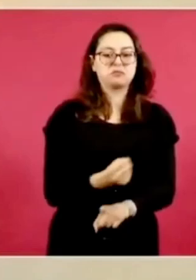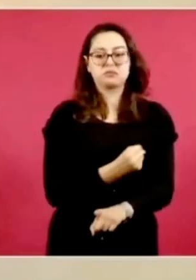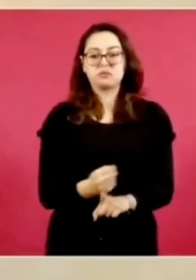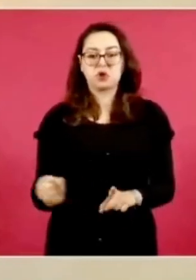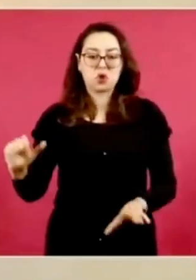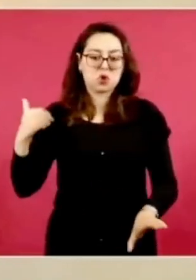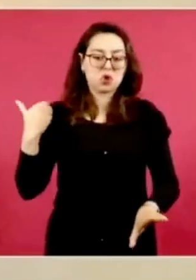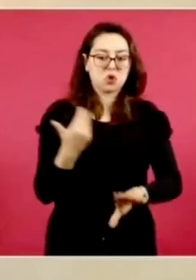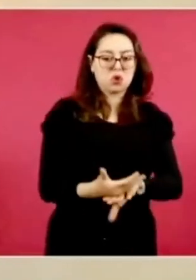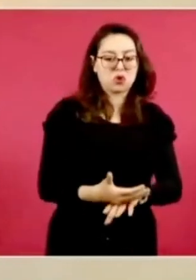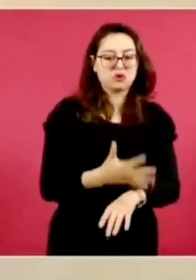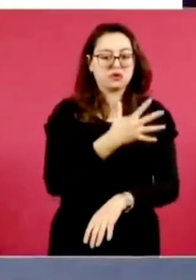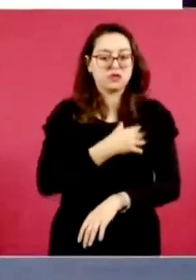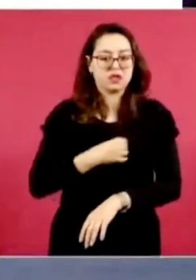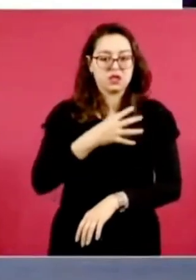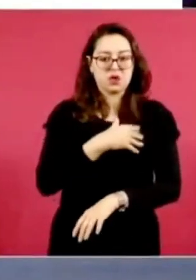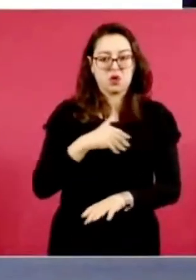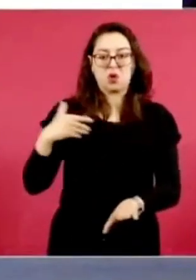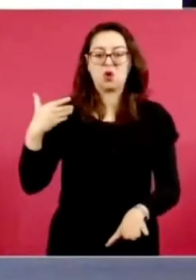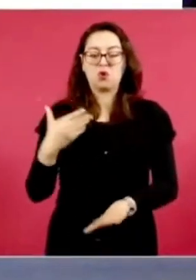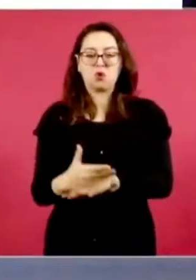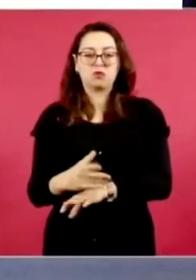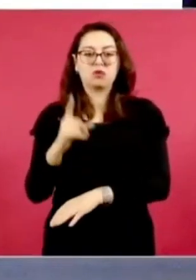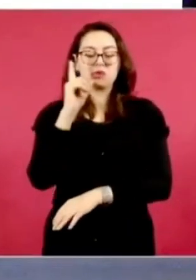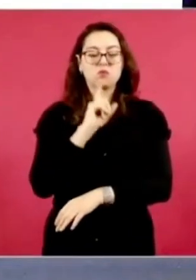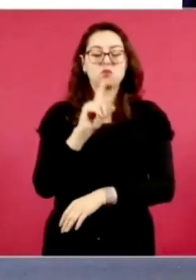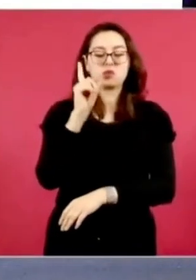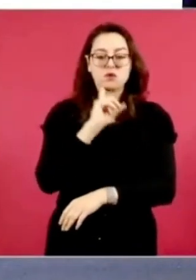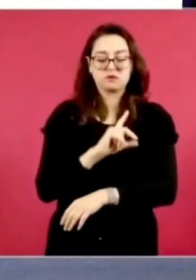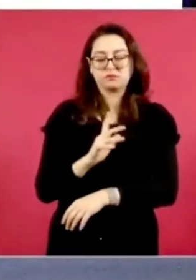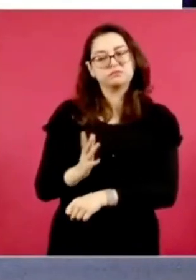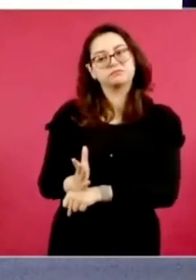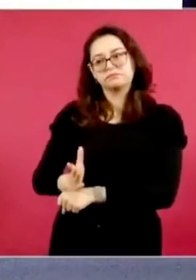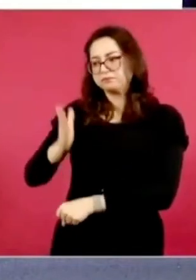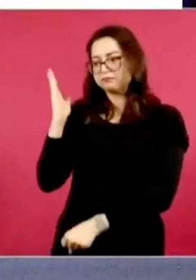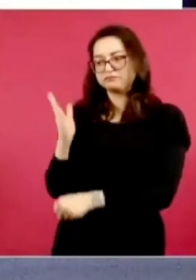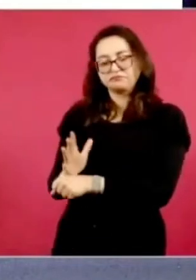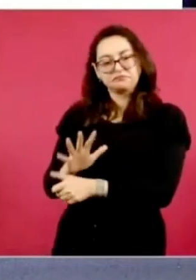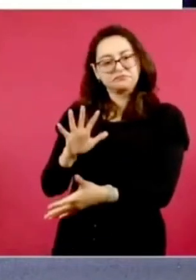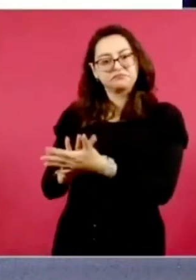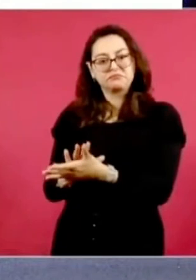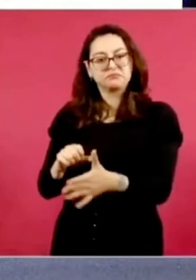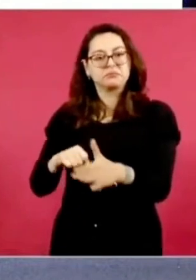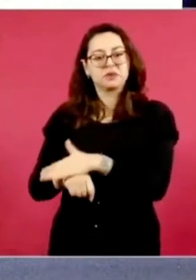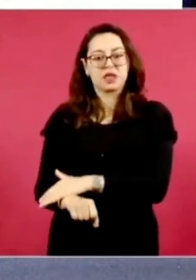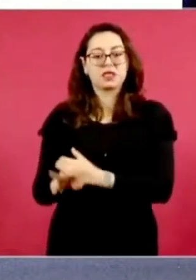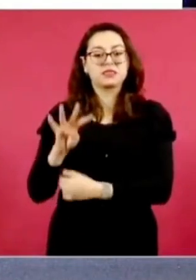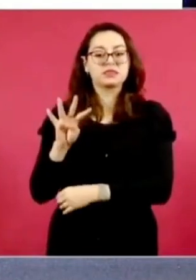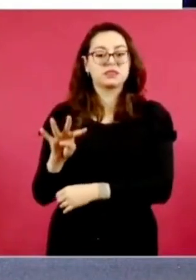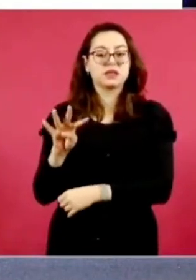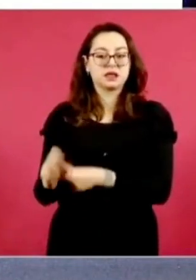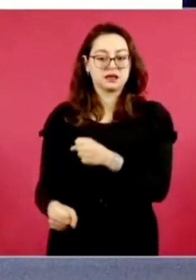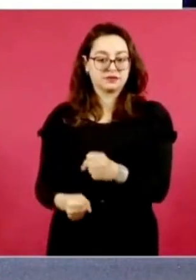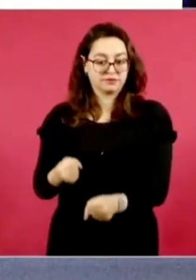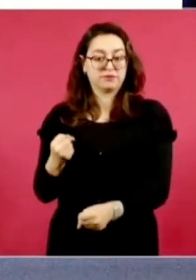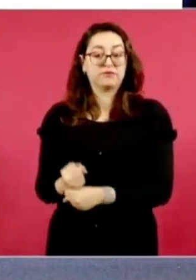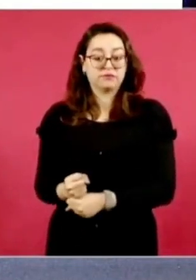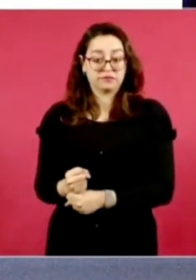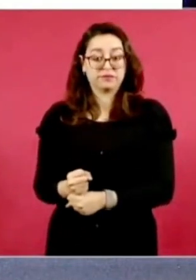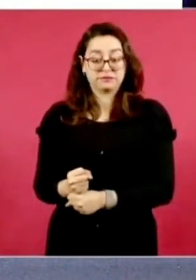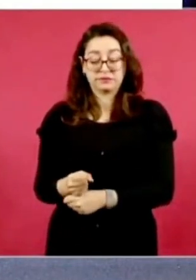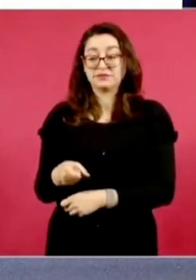hijo y de su pareja Abigail N., quien fue sometida por el hoy sentenciado a un alto grado de violencia